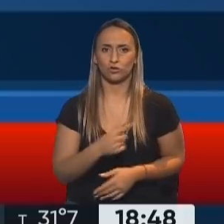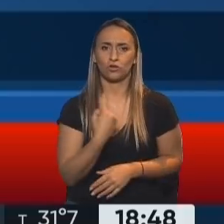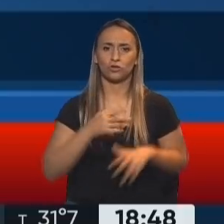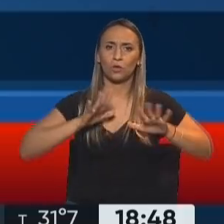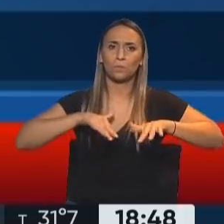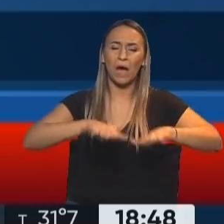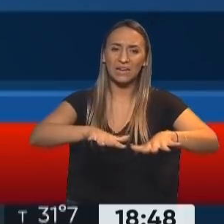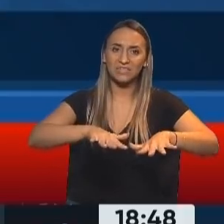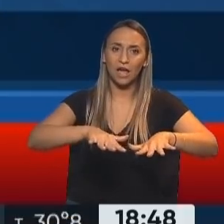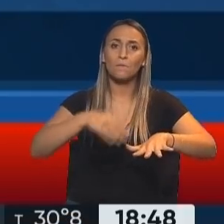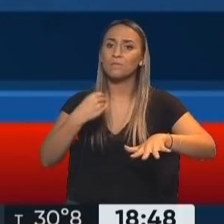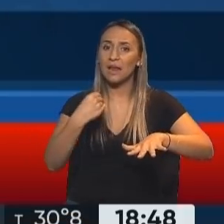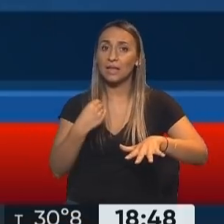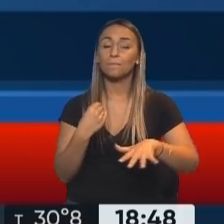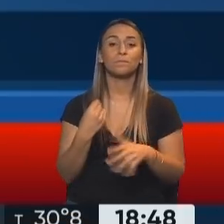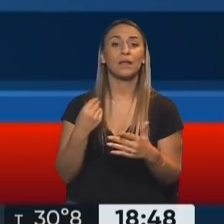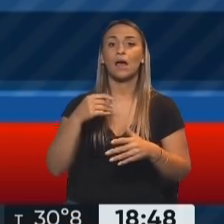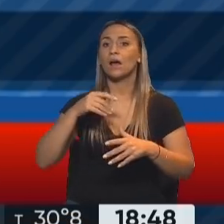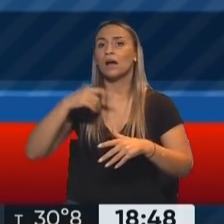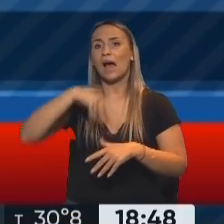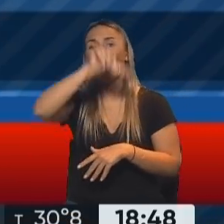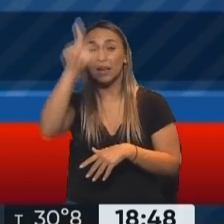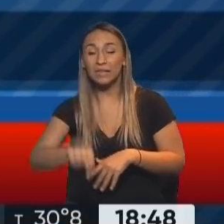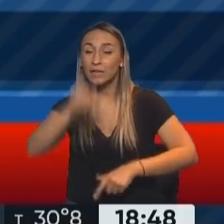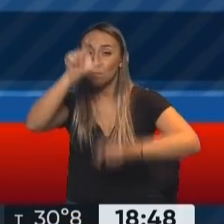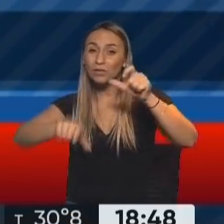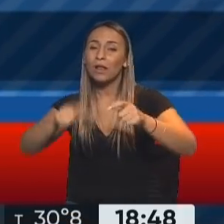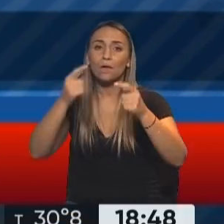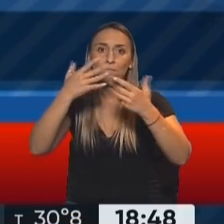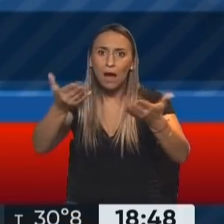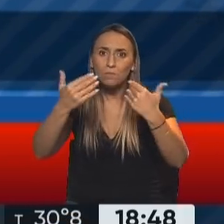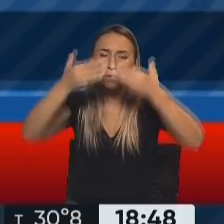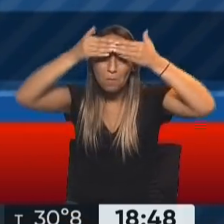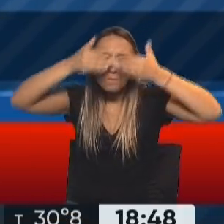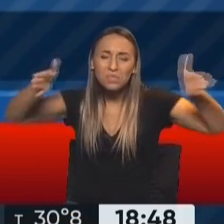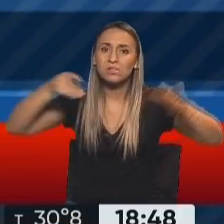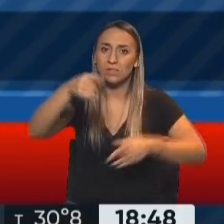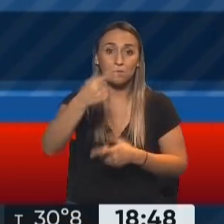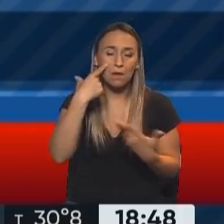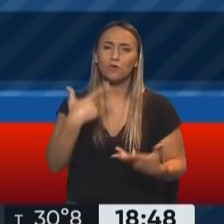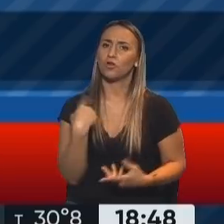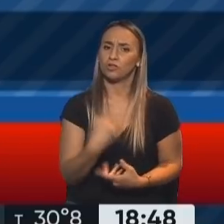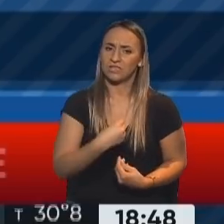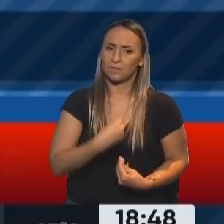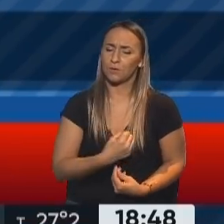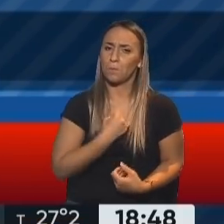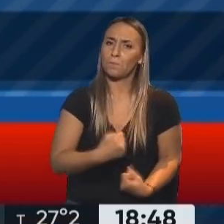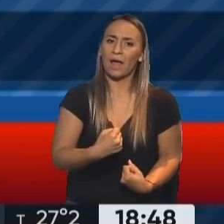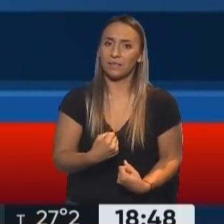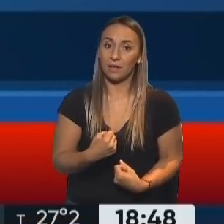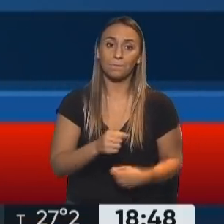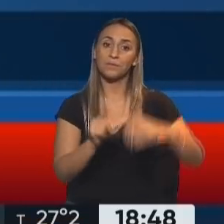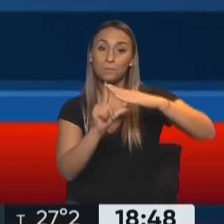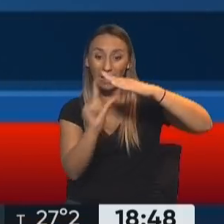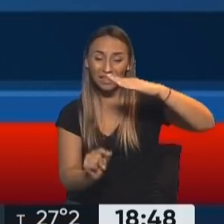son para que el pueblo argentino despierte ese sentimiento patriótico que todos tenemos, que la Patagonia